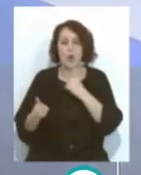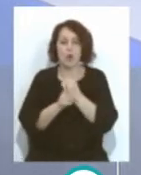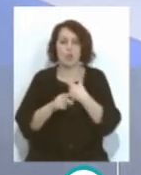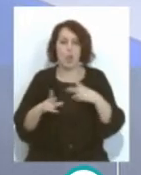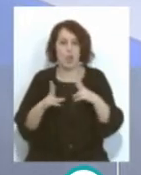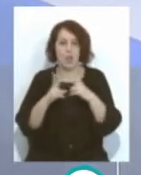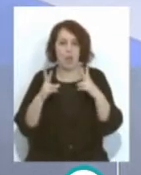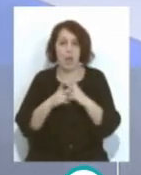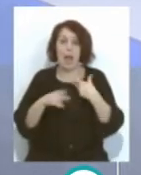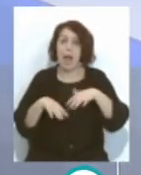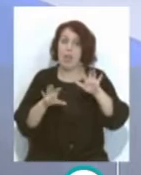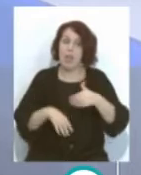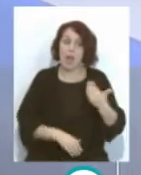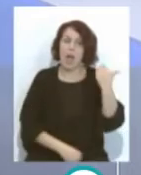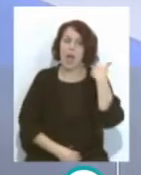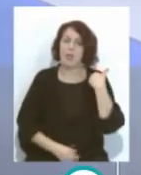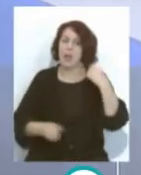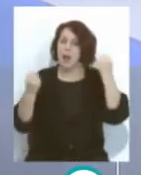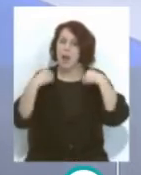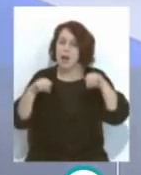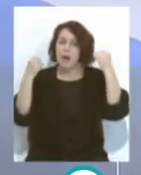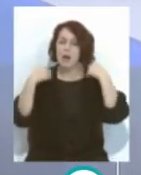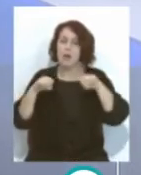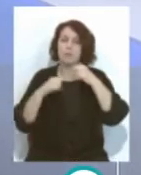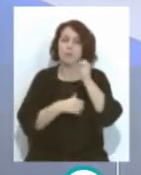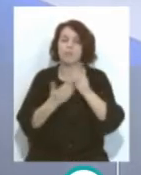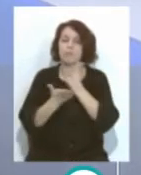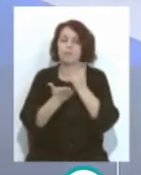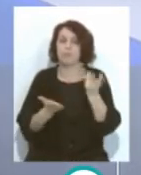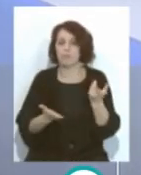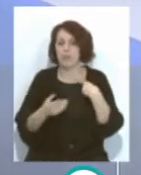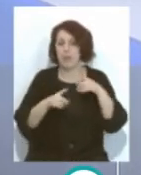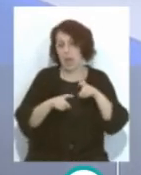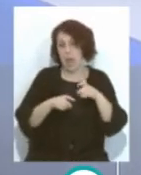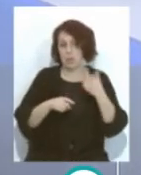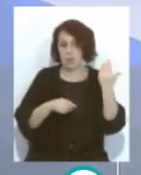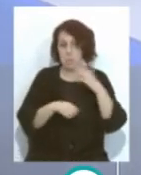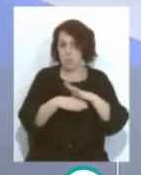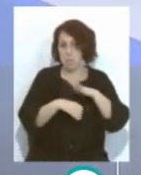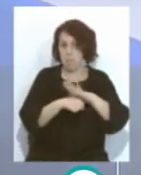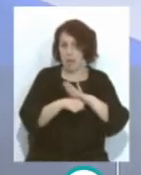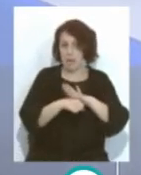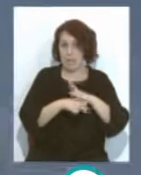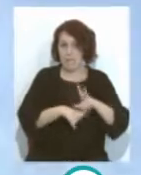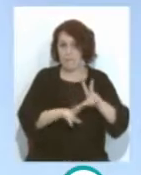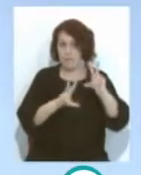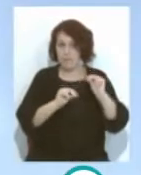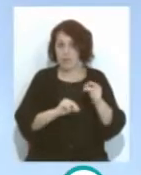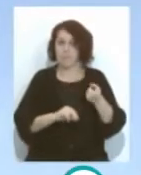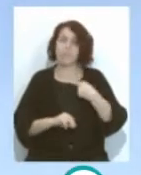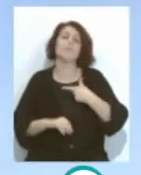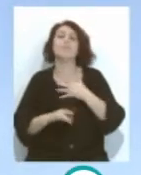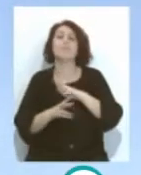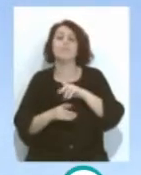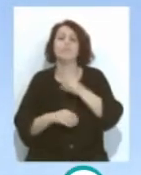Sociedad Por el Cádiz Que ayer entrenaba Volvía nuevamente Después del descanso Del día martes Con la feliz